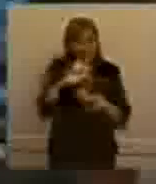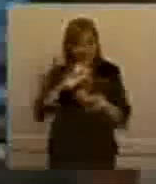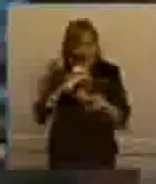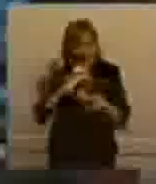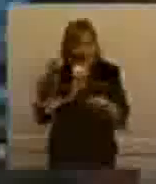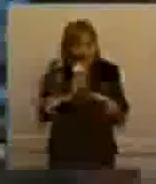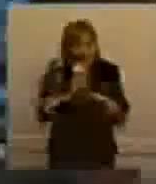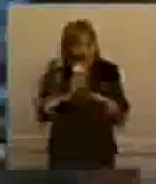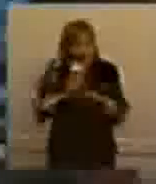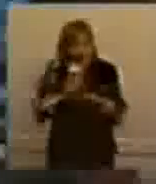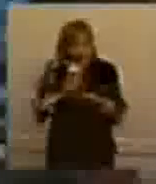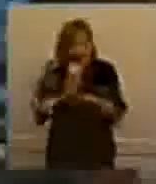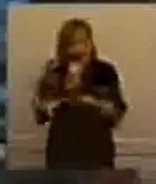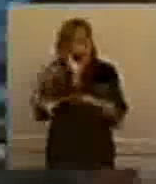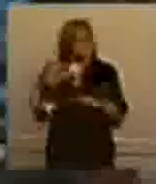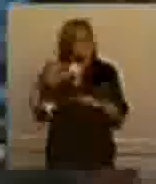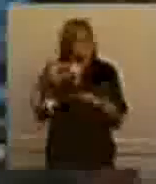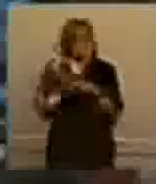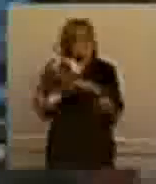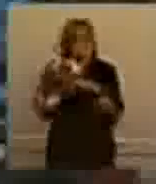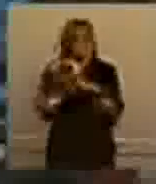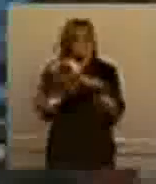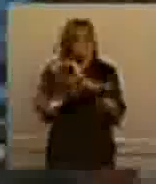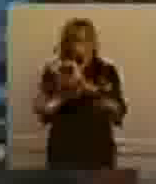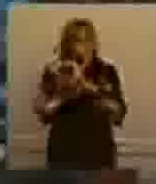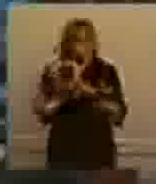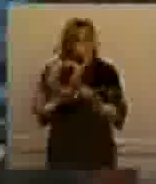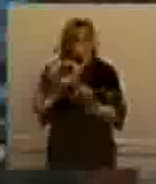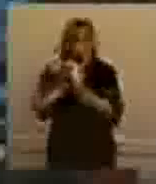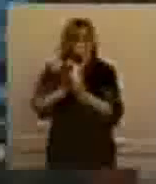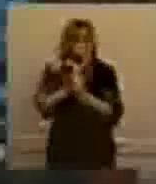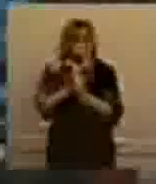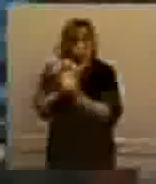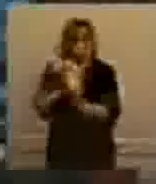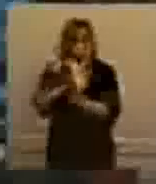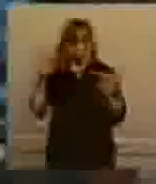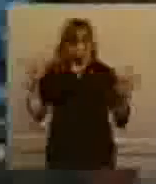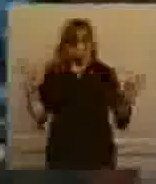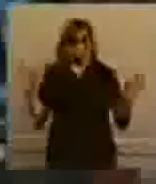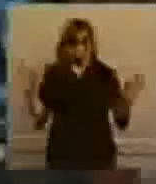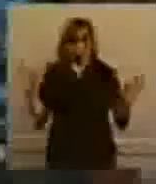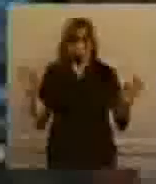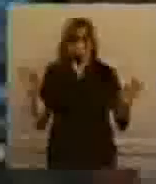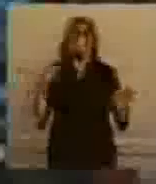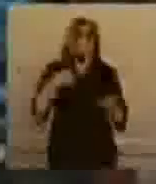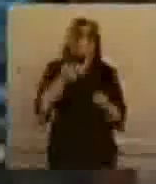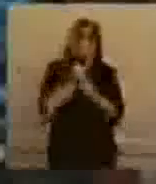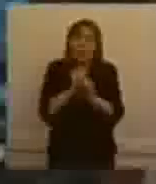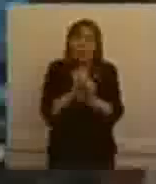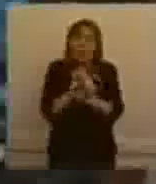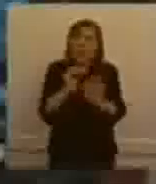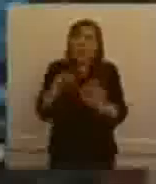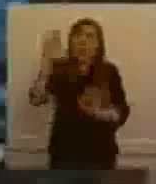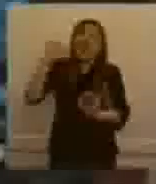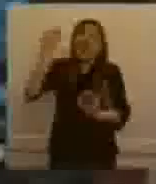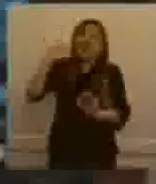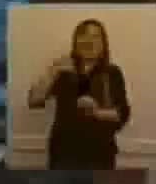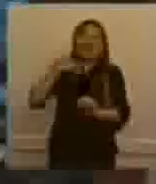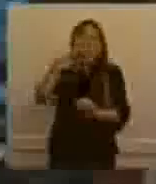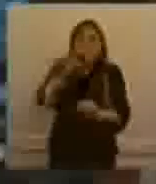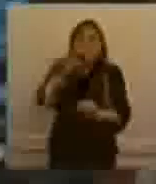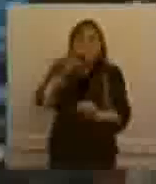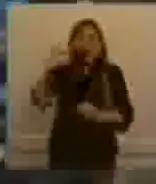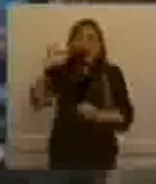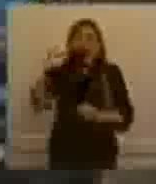esto es necesario seguir manteniendo la plantilla de trabajo. Nosotros hicimos algo muy similar en la gripe A, que fue